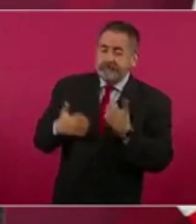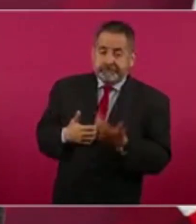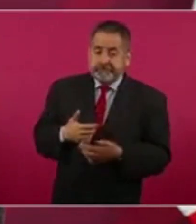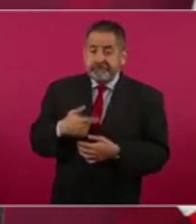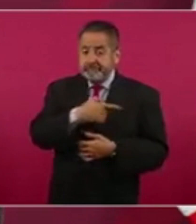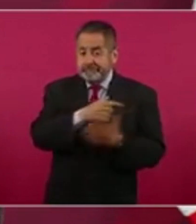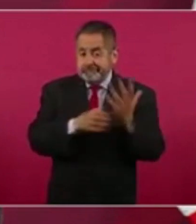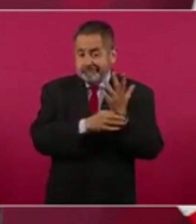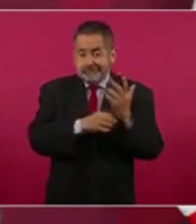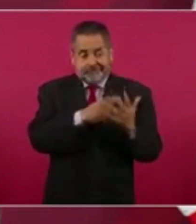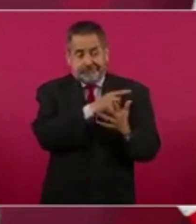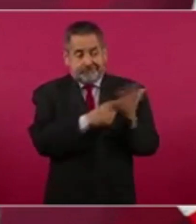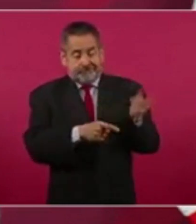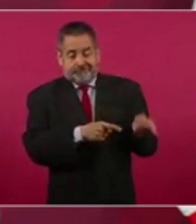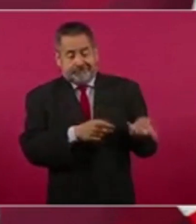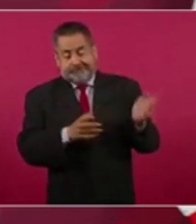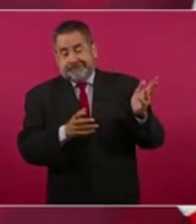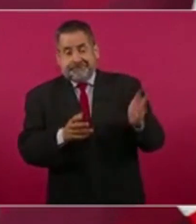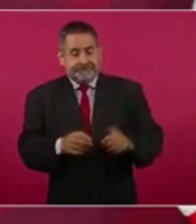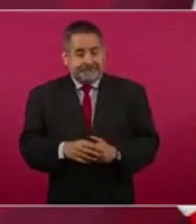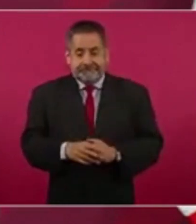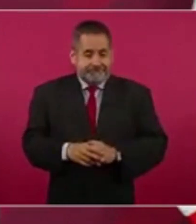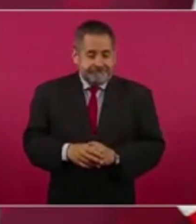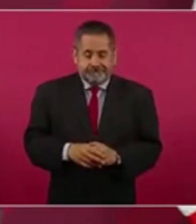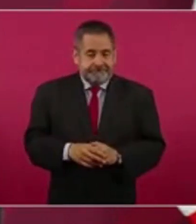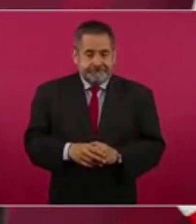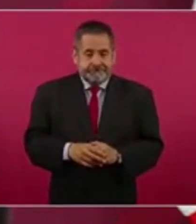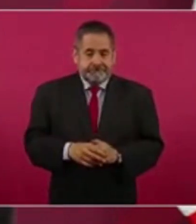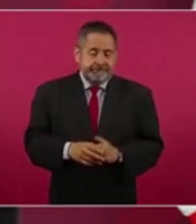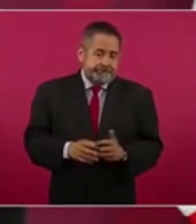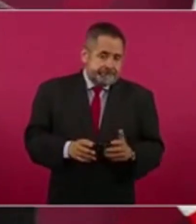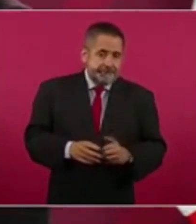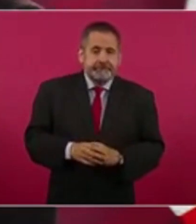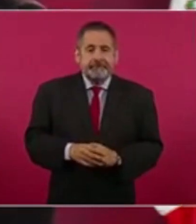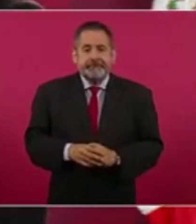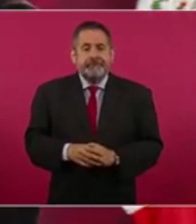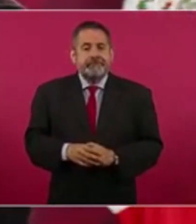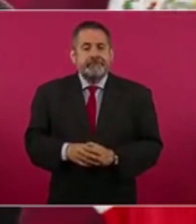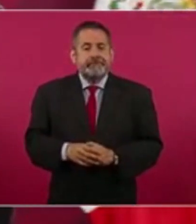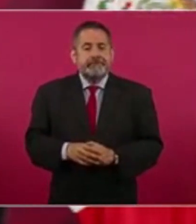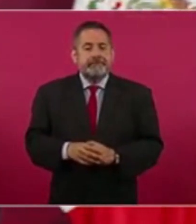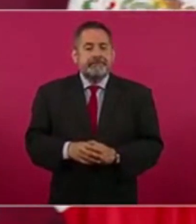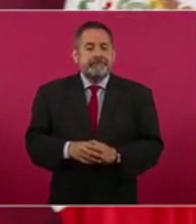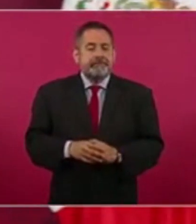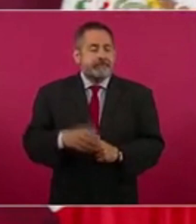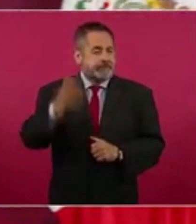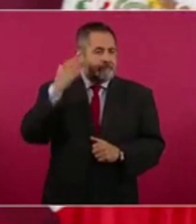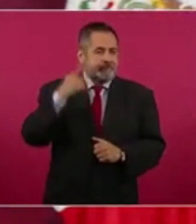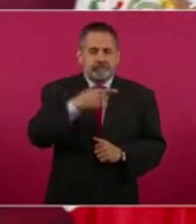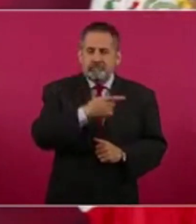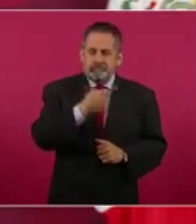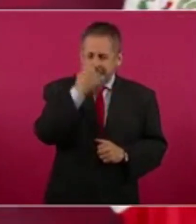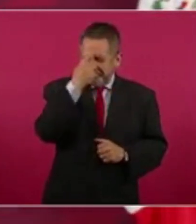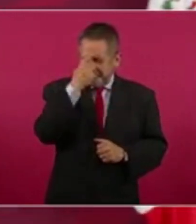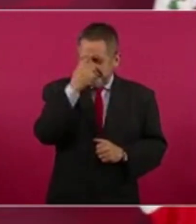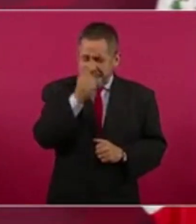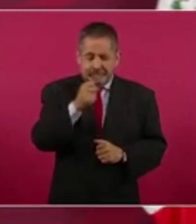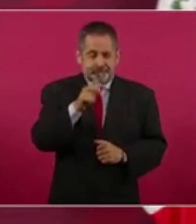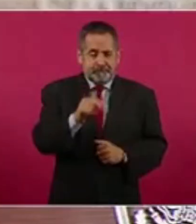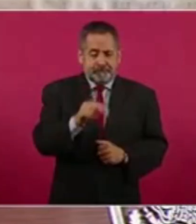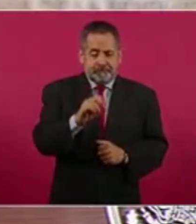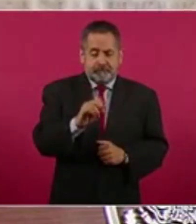cuando estaba en su apogeo, el neoliberalismo, le